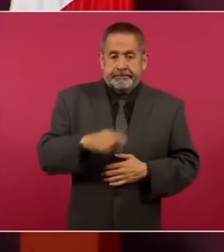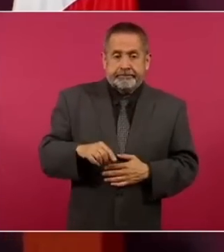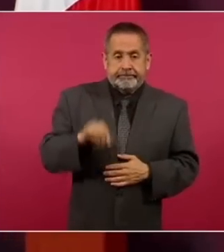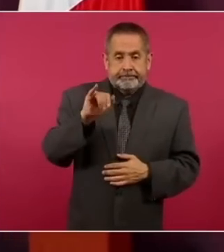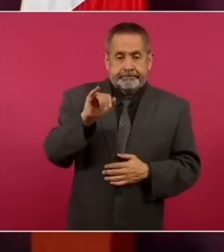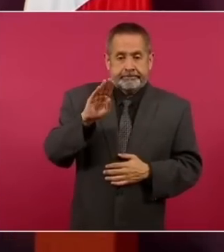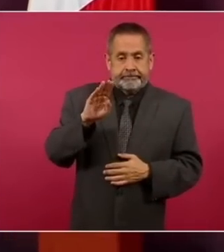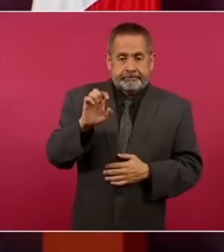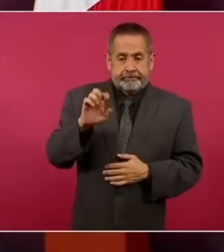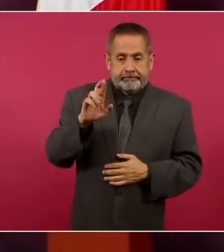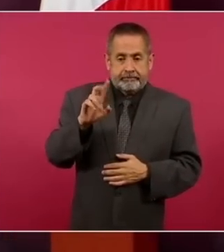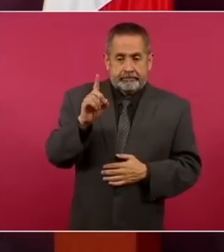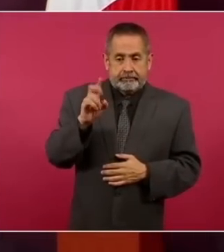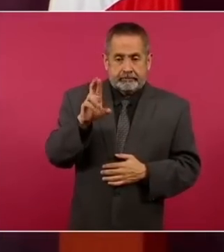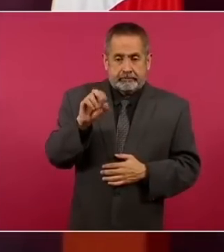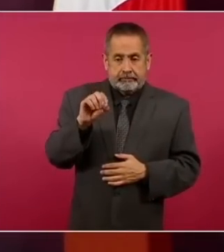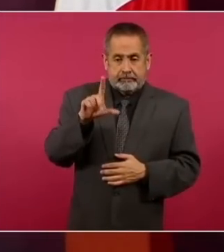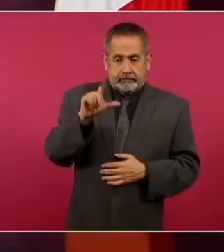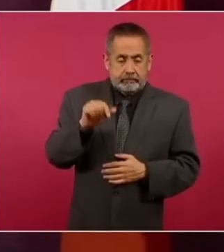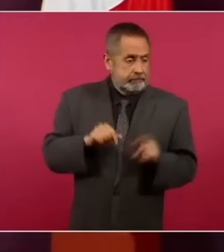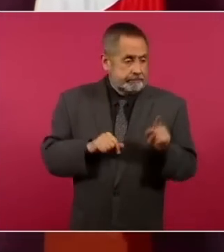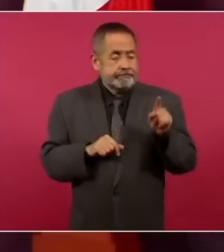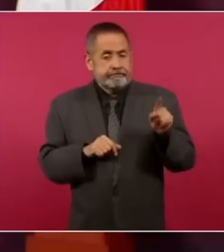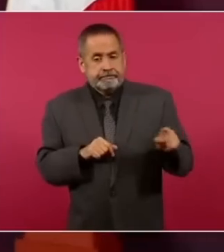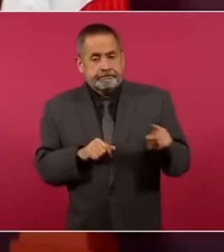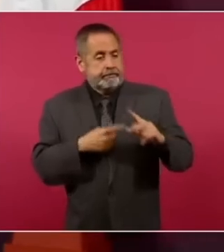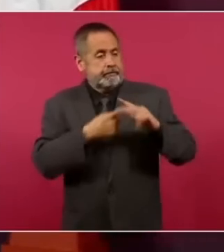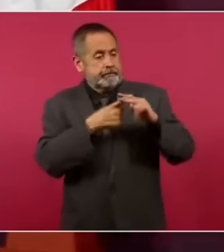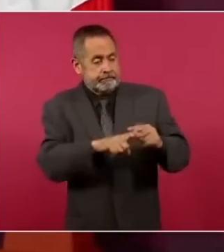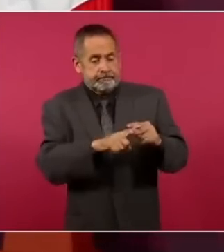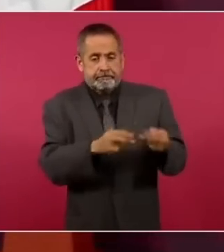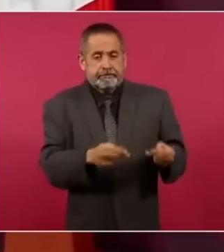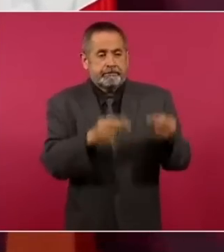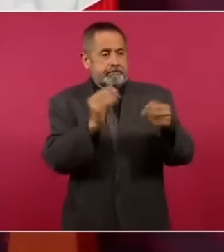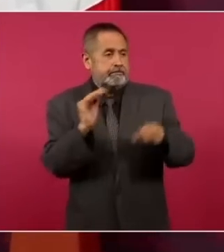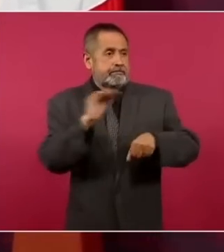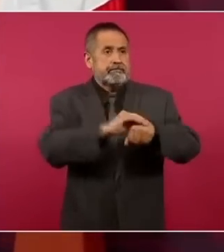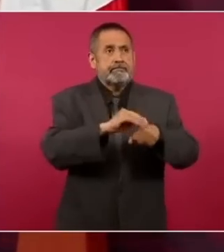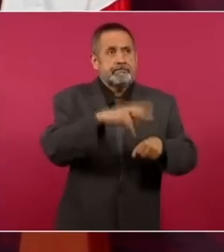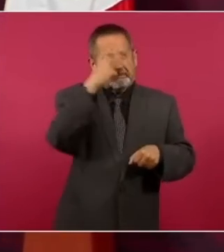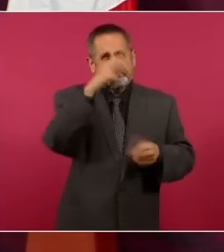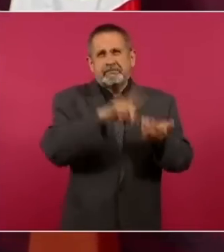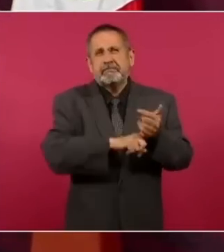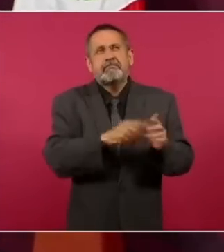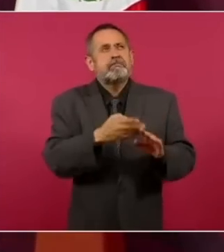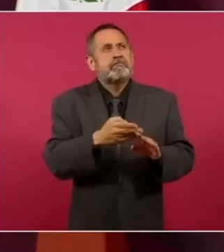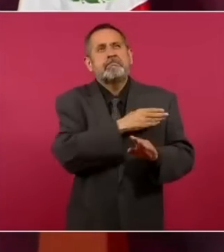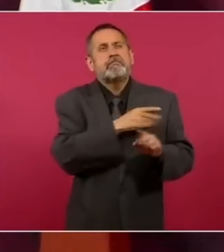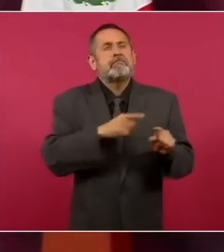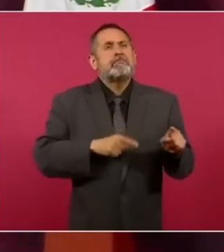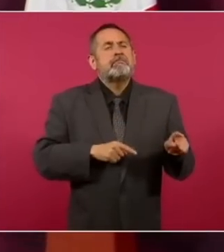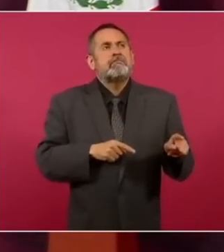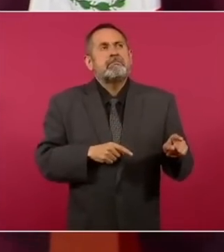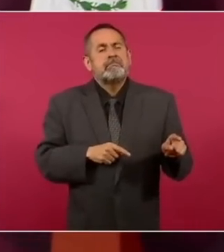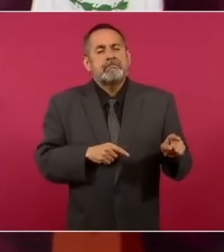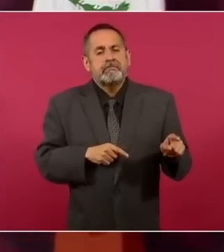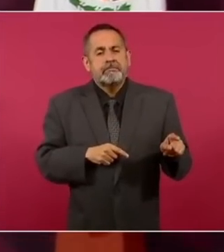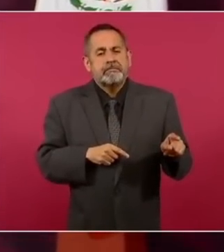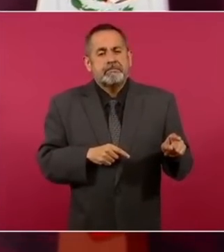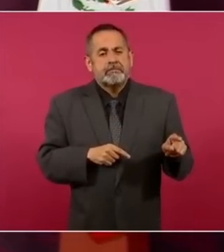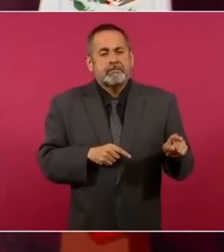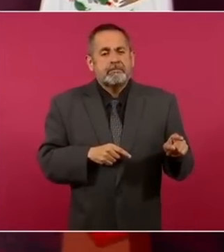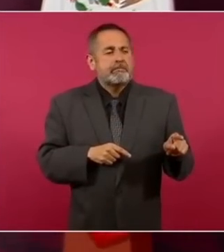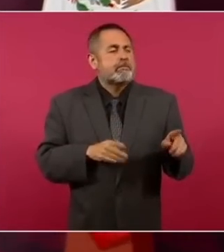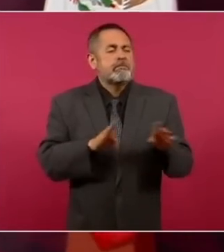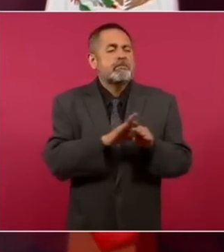actividad empresarial en México a